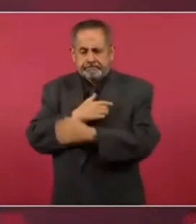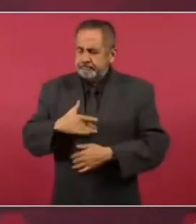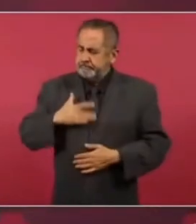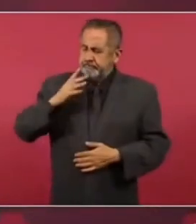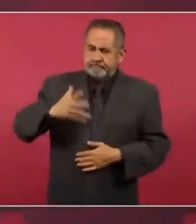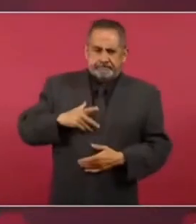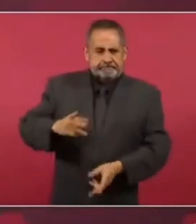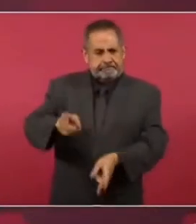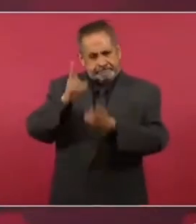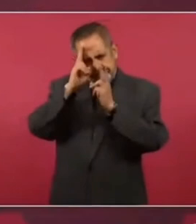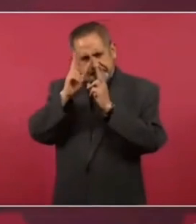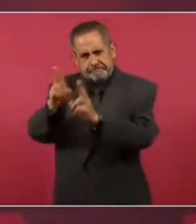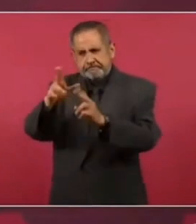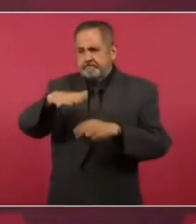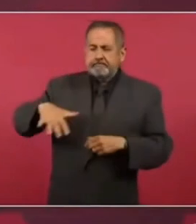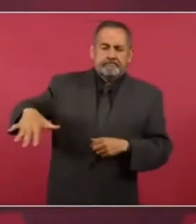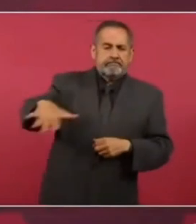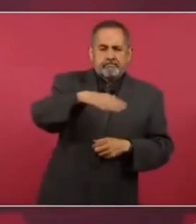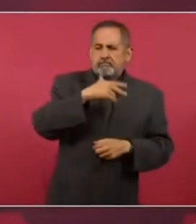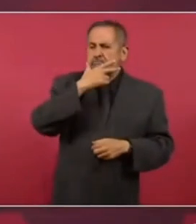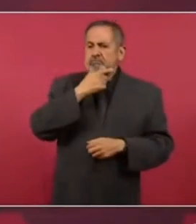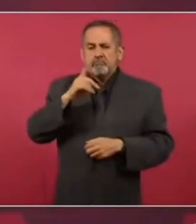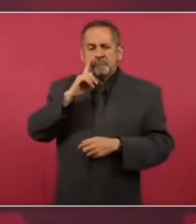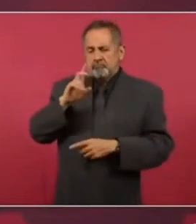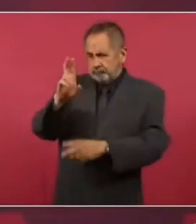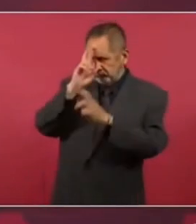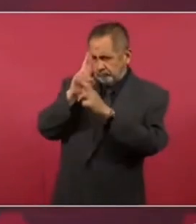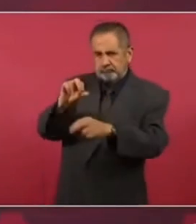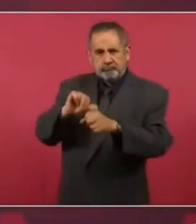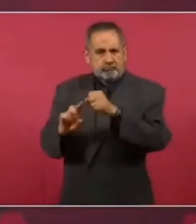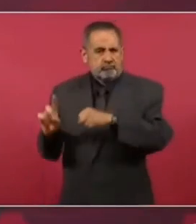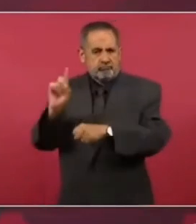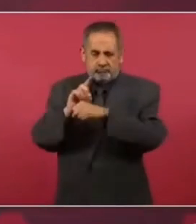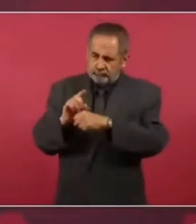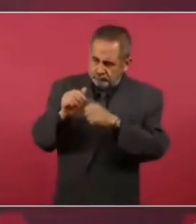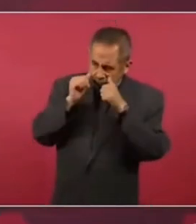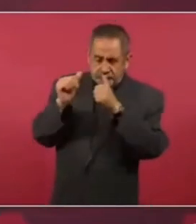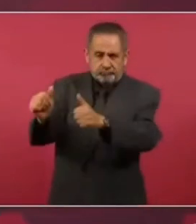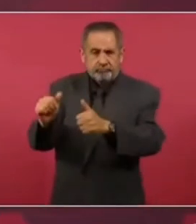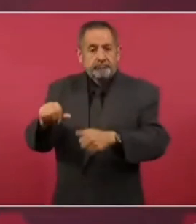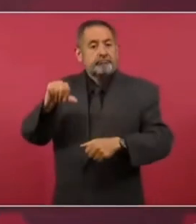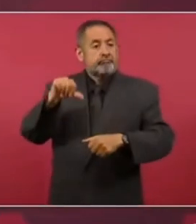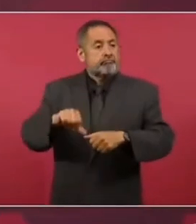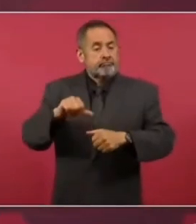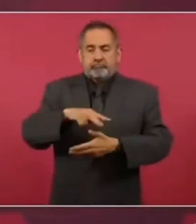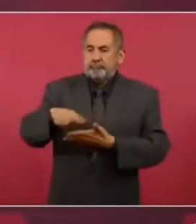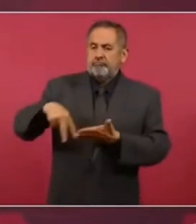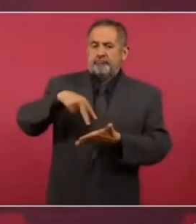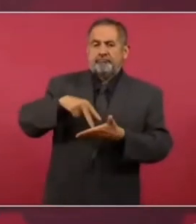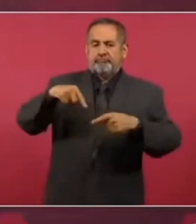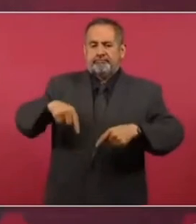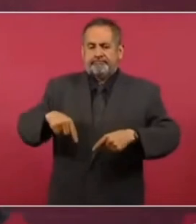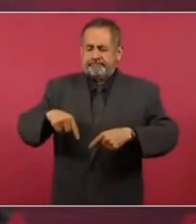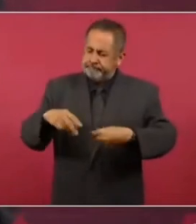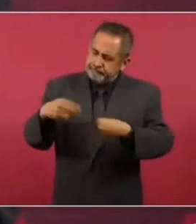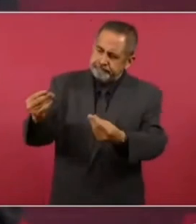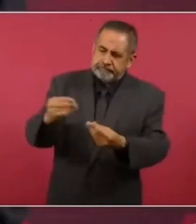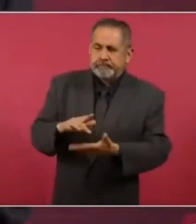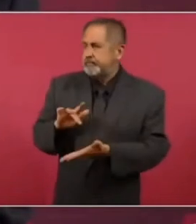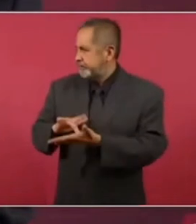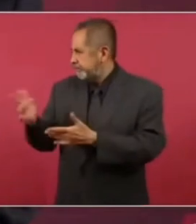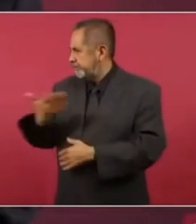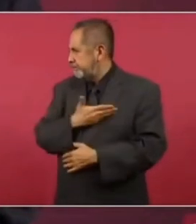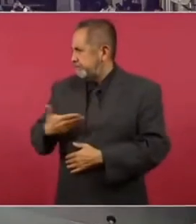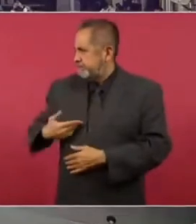el homenaje a las maestras y maestros este día desde esta tribuna. Muchas gracias otra vez